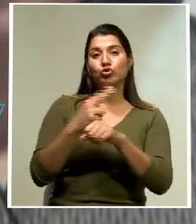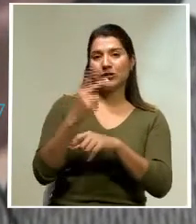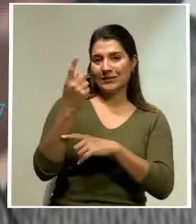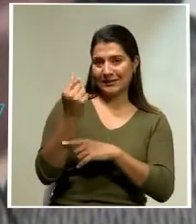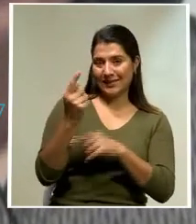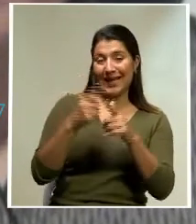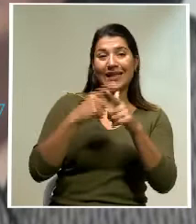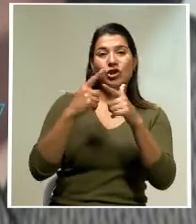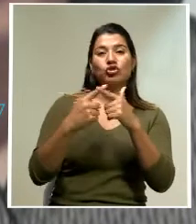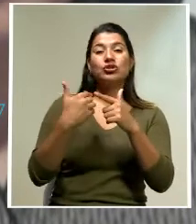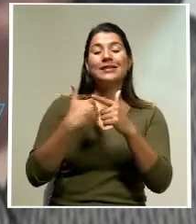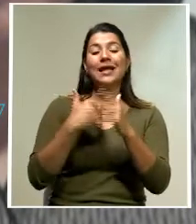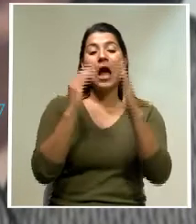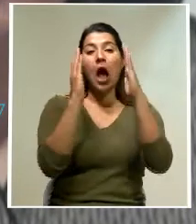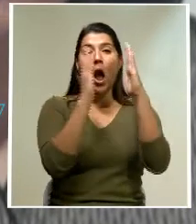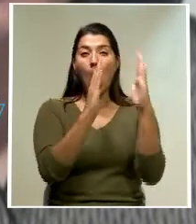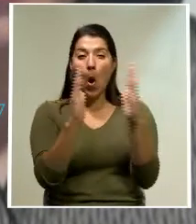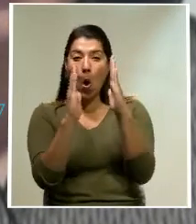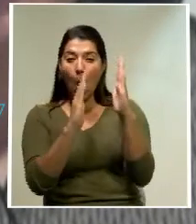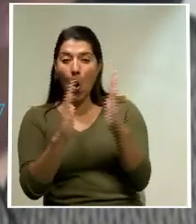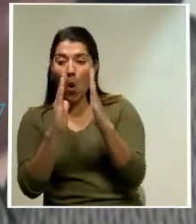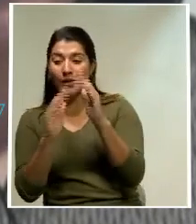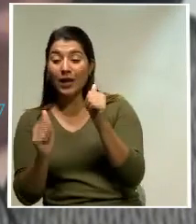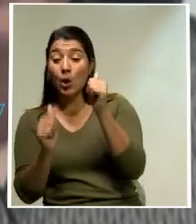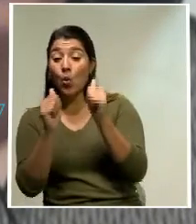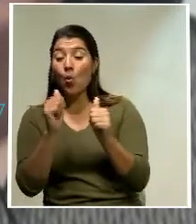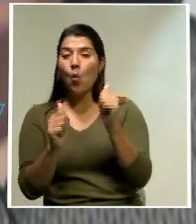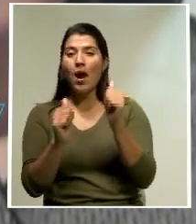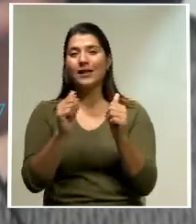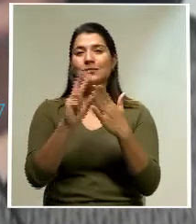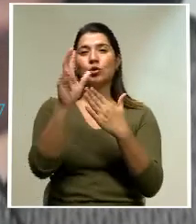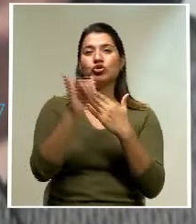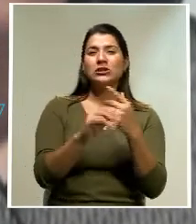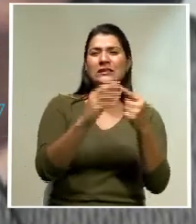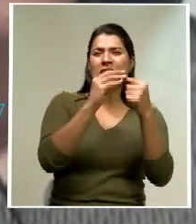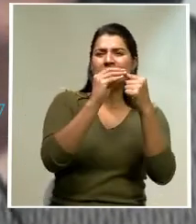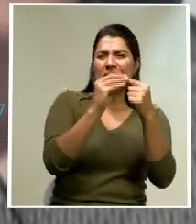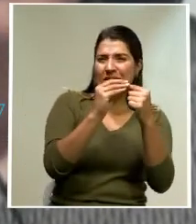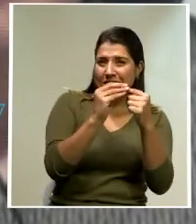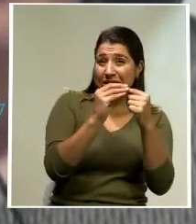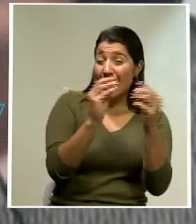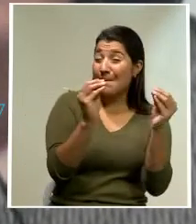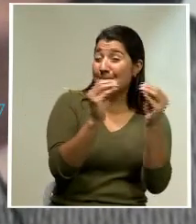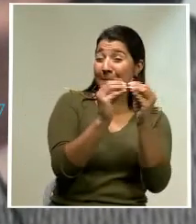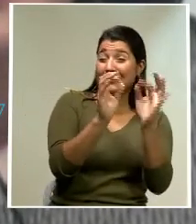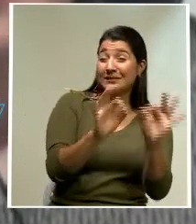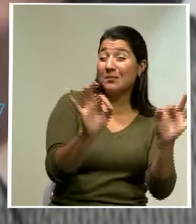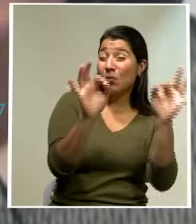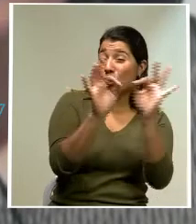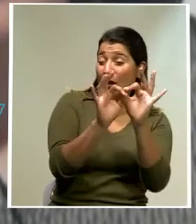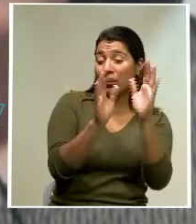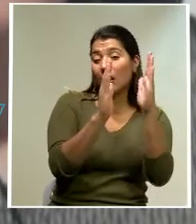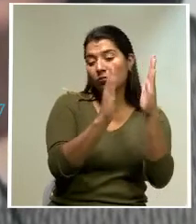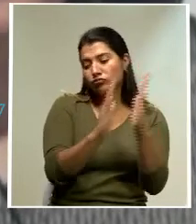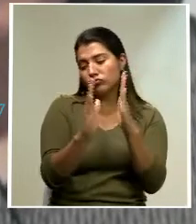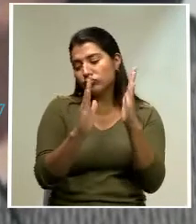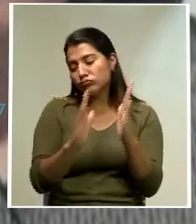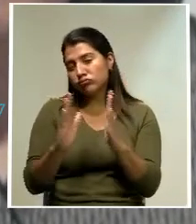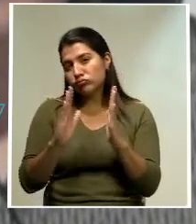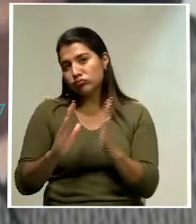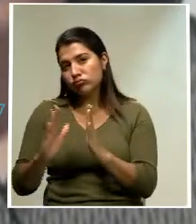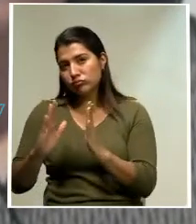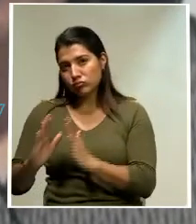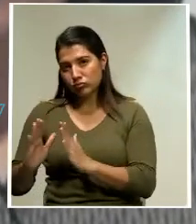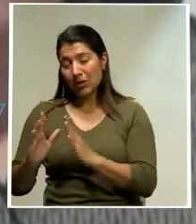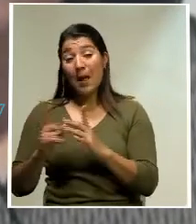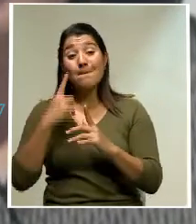que nos encontramos precisamente en un momento fiscal complicado, es donde más debemos saber dónde es que tenemos que